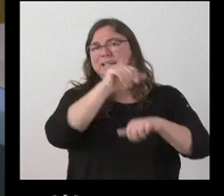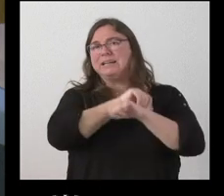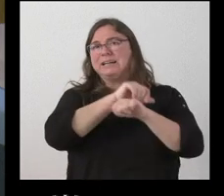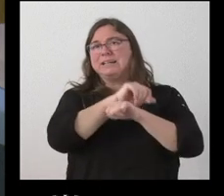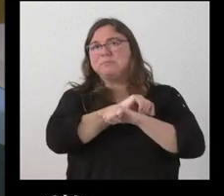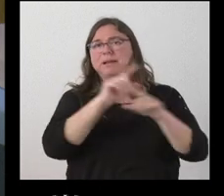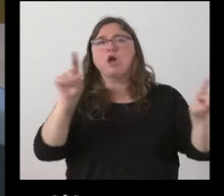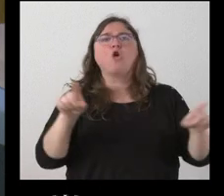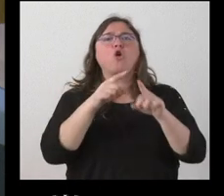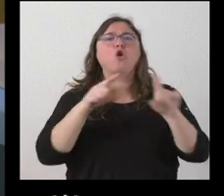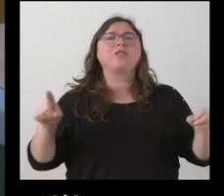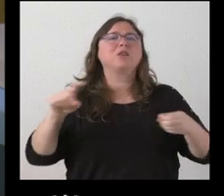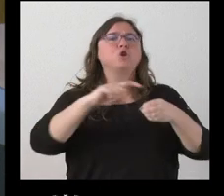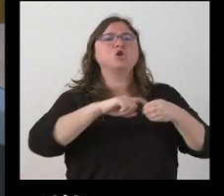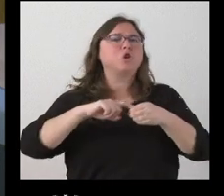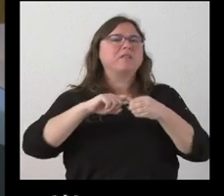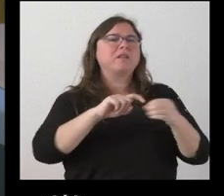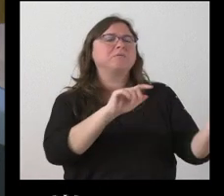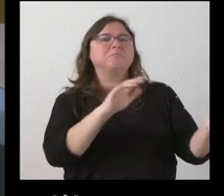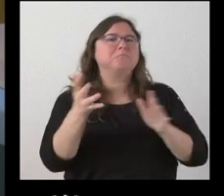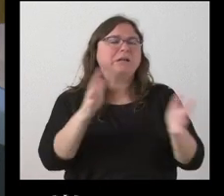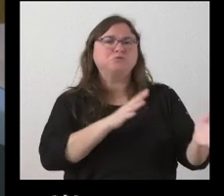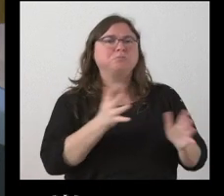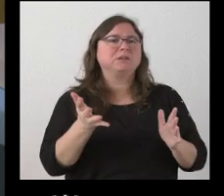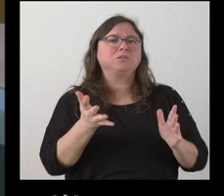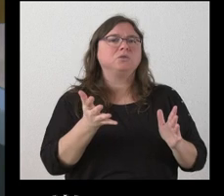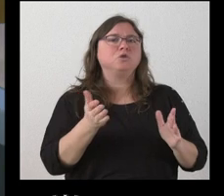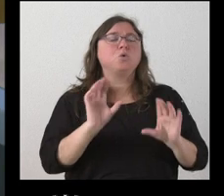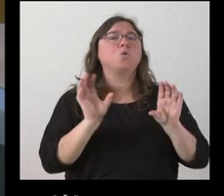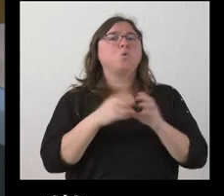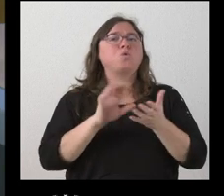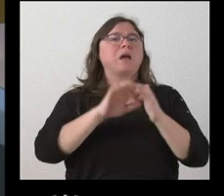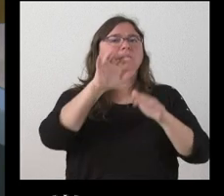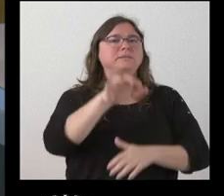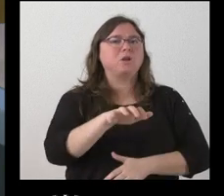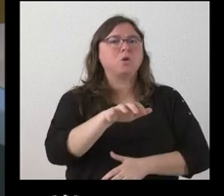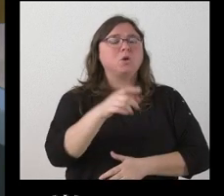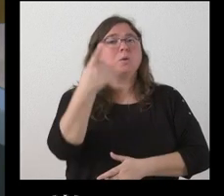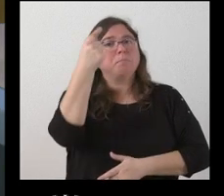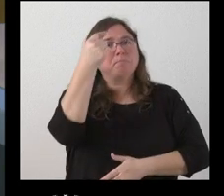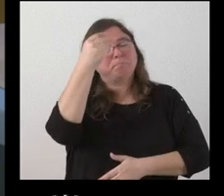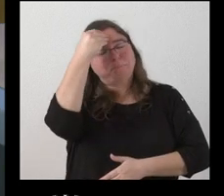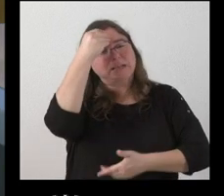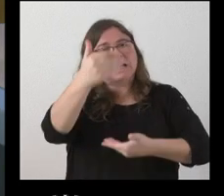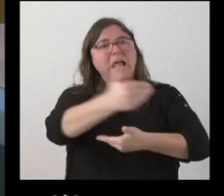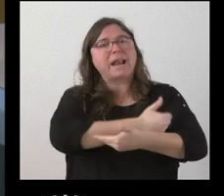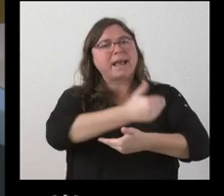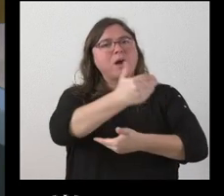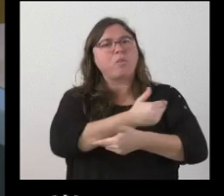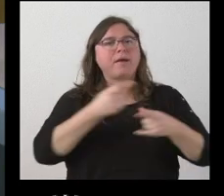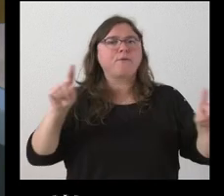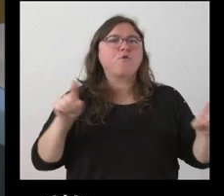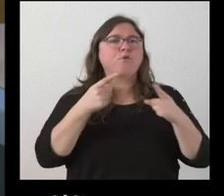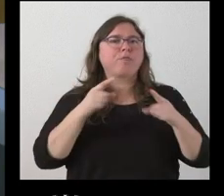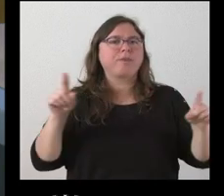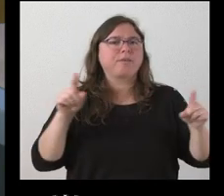concierto solidario aproximadamente si no hay alguna estimación de lo que la Junta de Castilla y León espera recaudar en este evento y